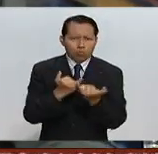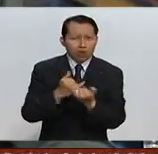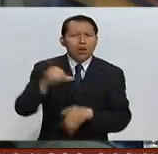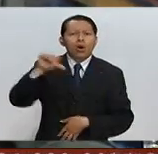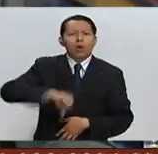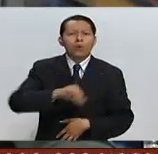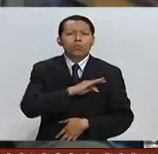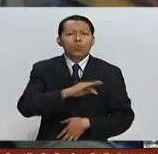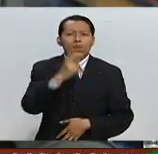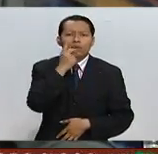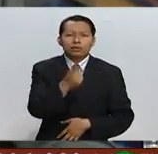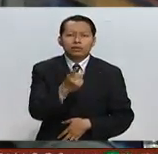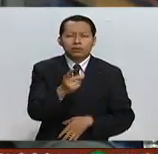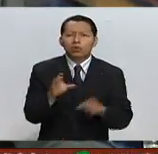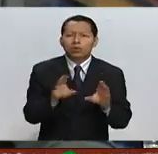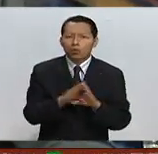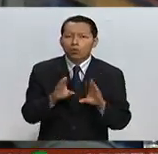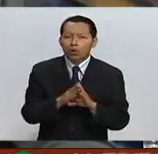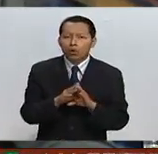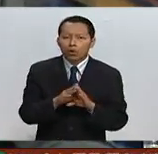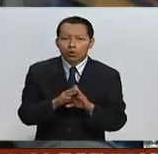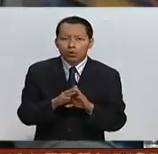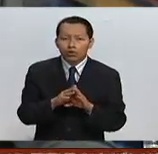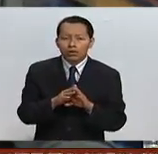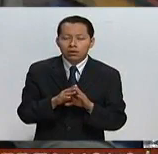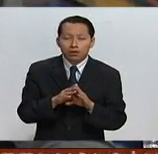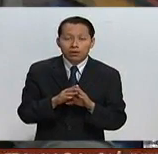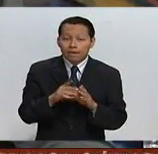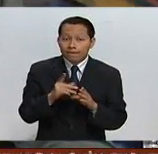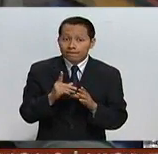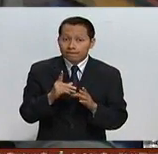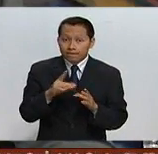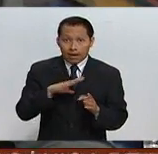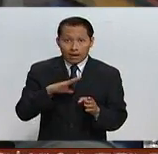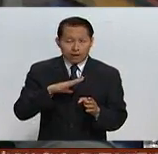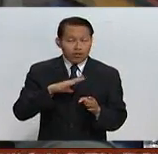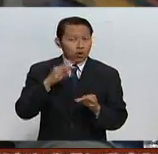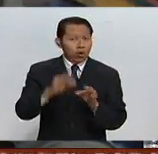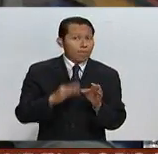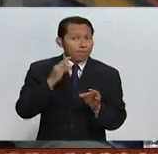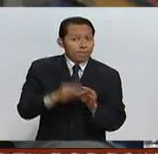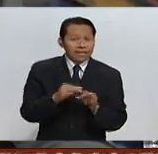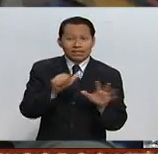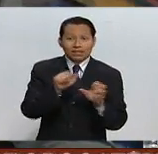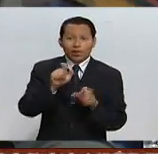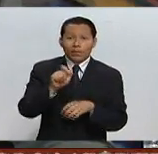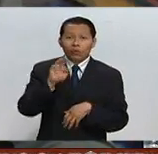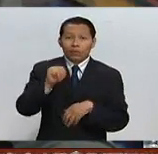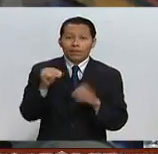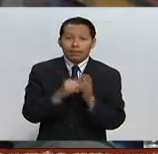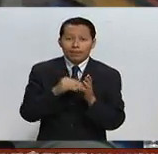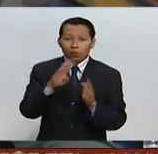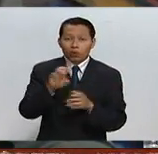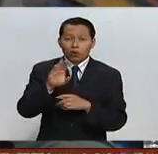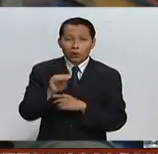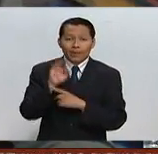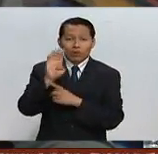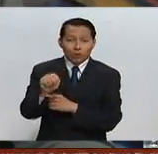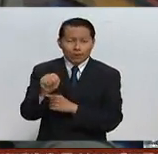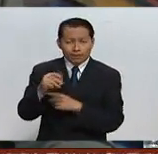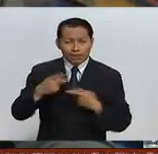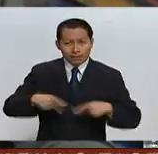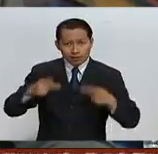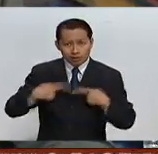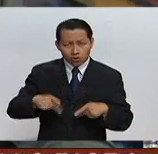puedo informar que ya hemos cumplido con 629 mil 499